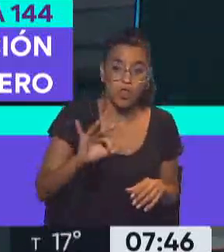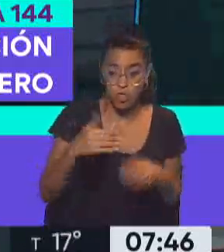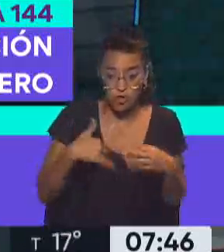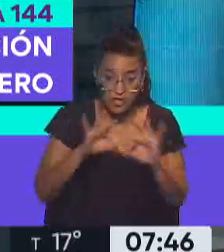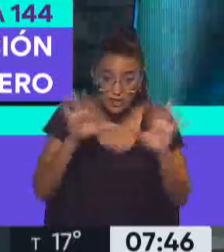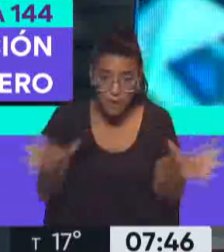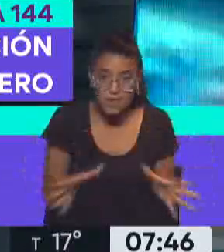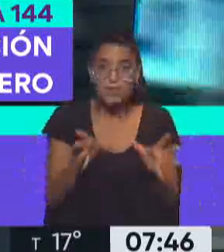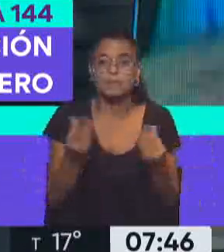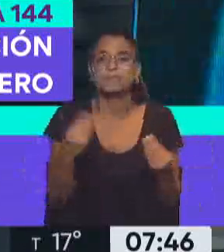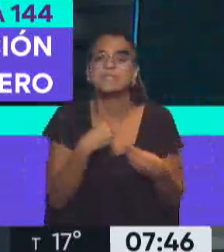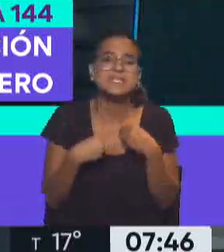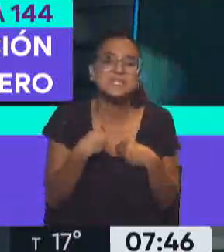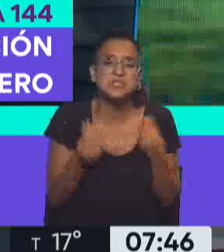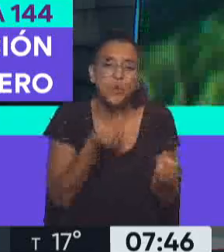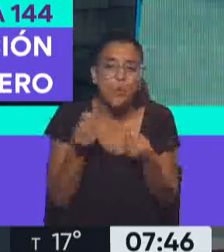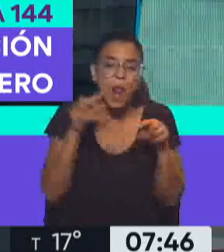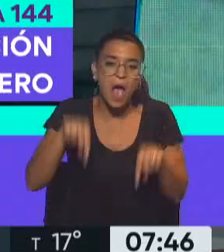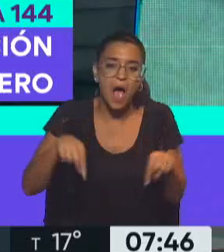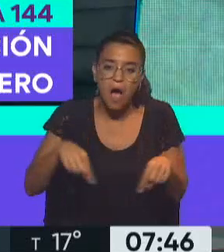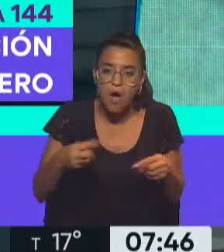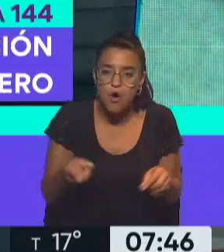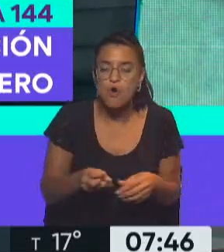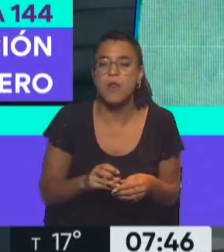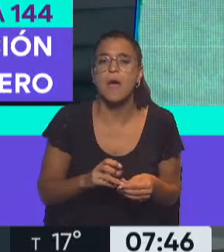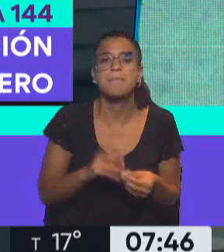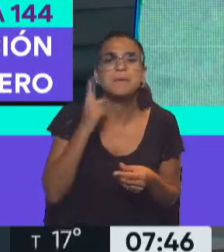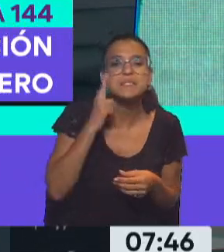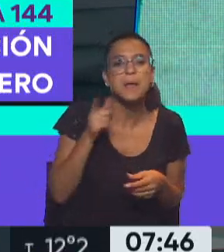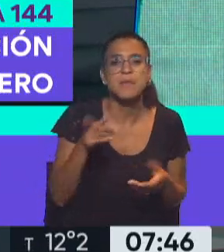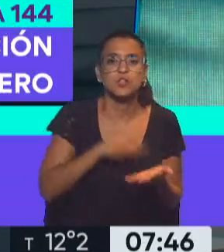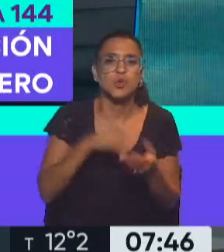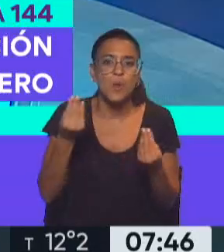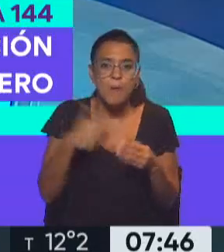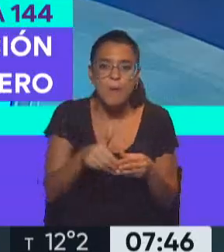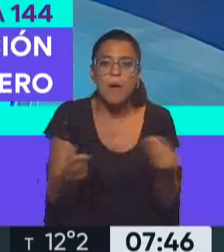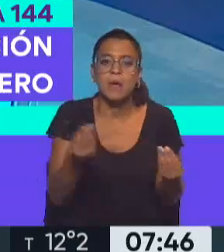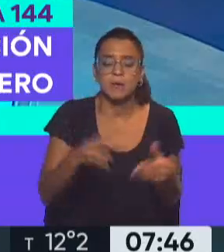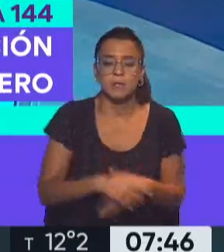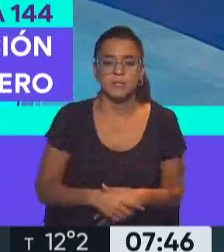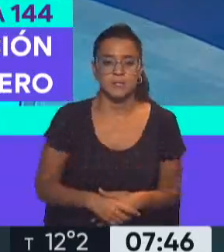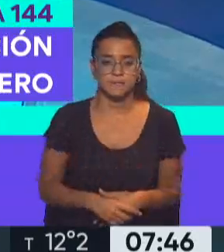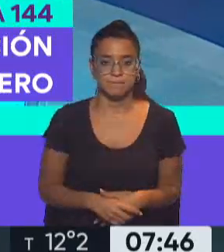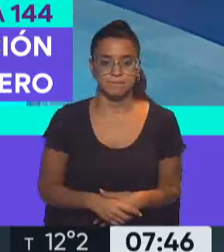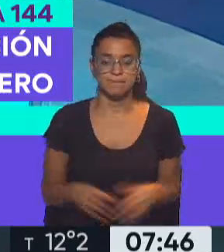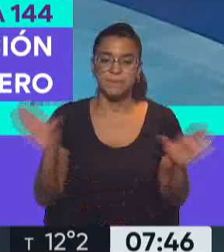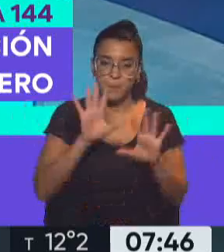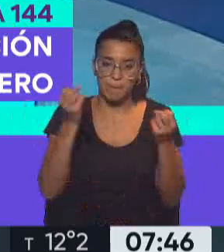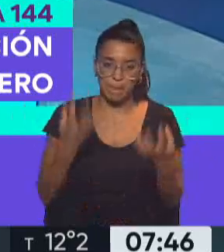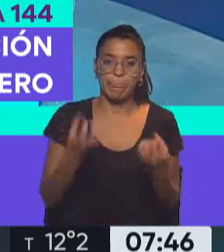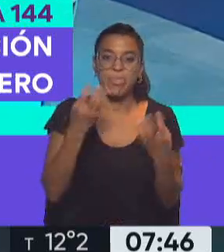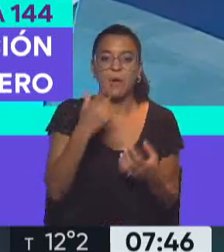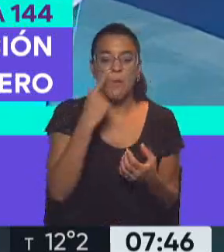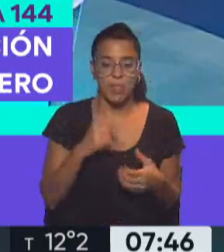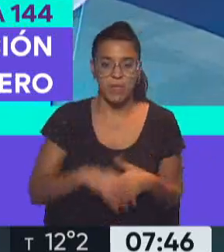hecho sale hoy en libertad, ¿cuál es su sensación, cuál es en este momento su pensamiento respecto a lo que va a suceder? Hola, ¿qué tal? Buen